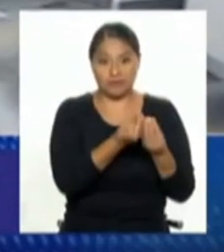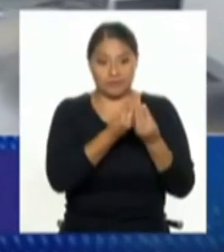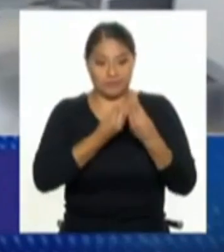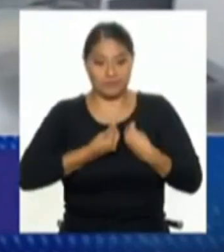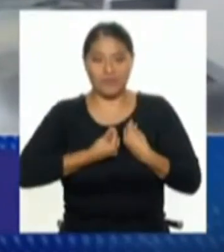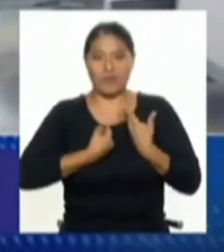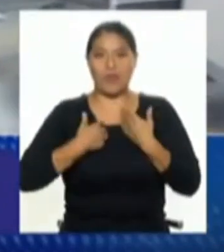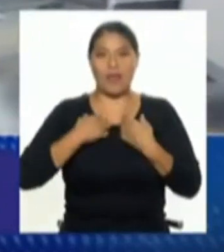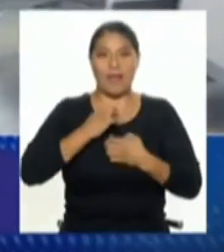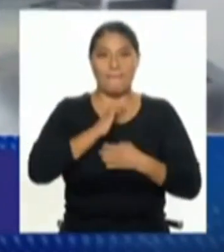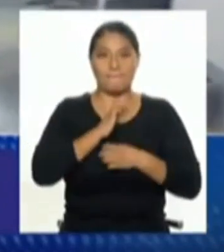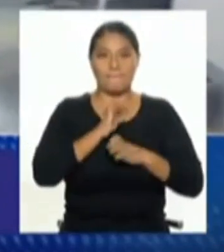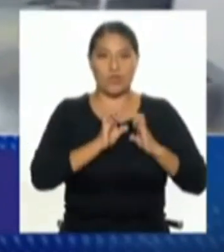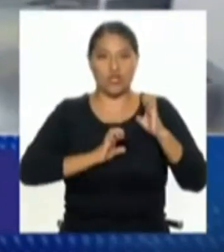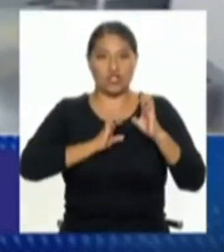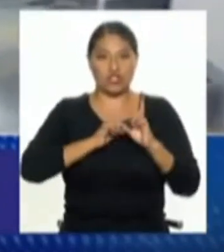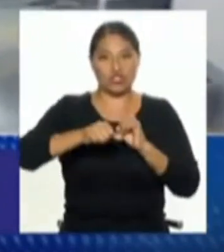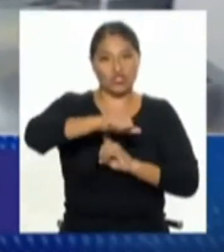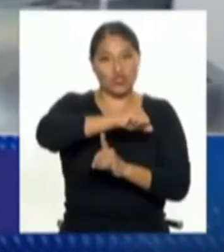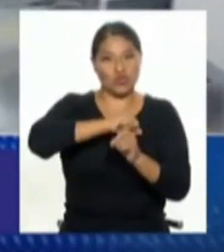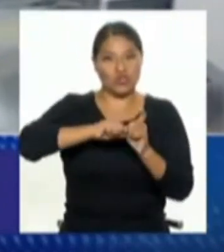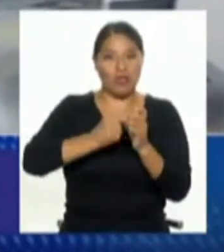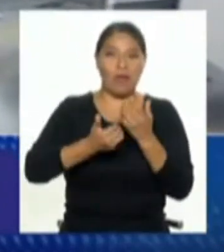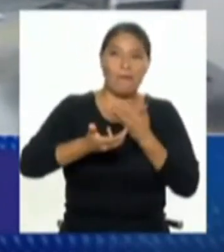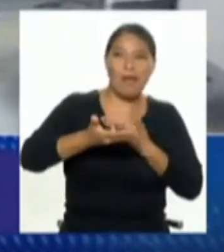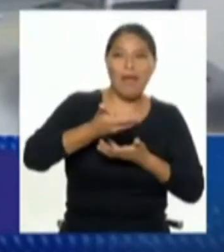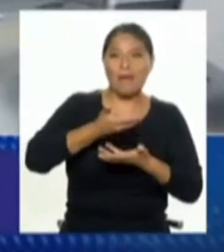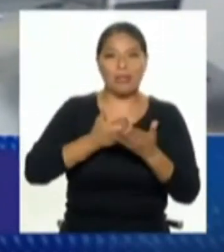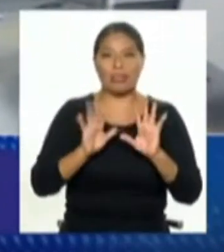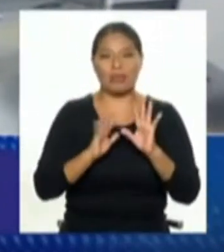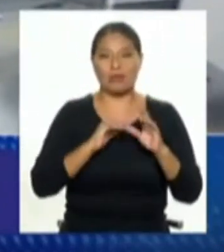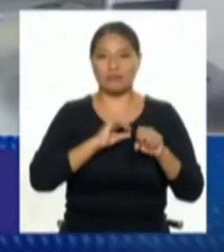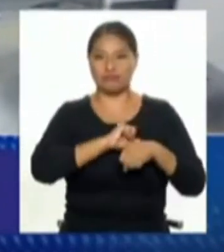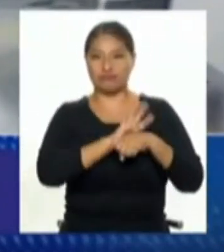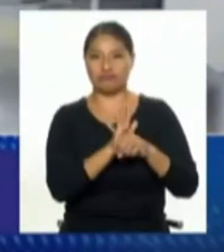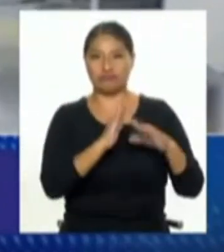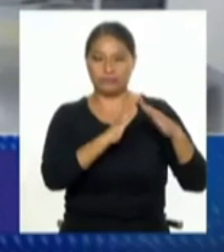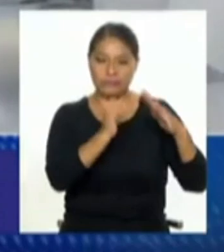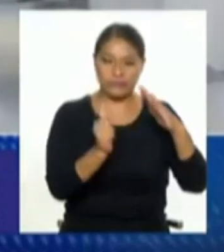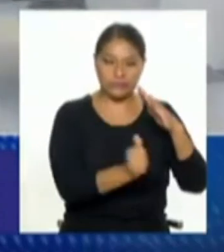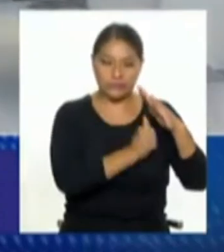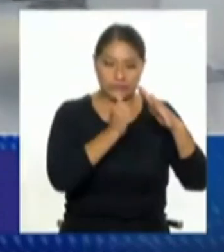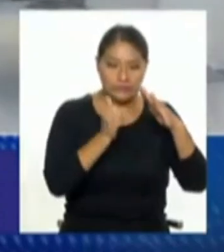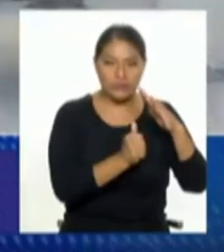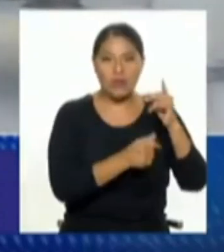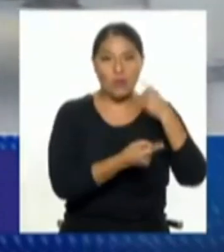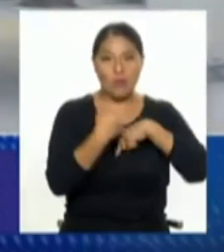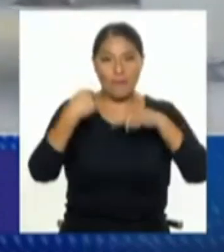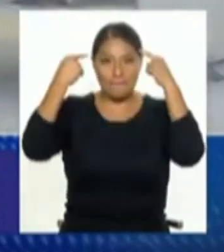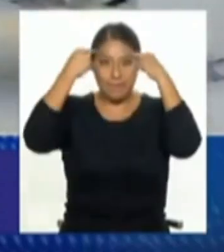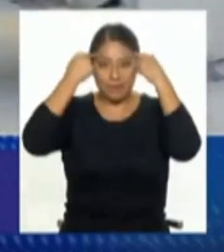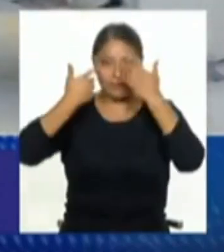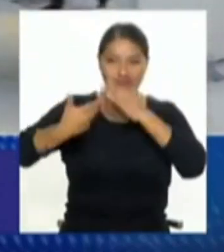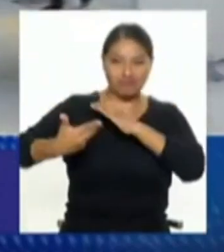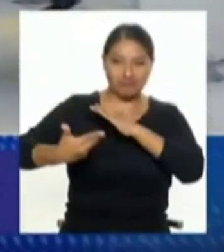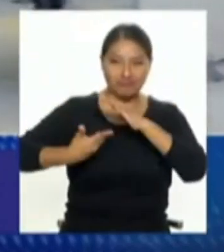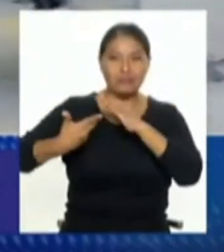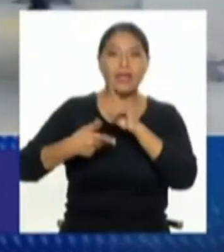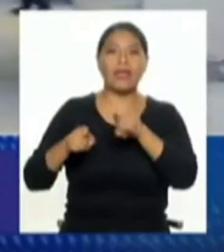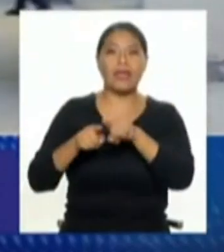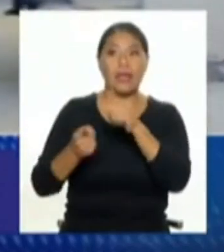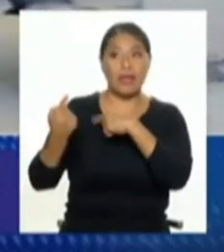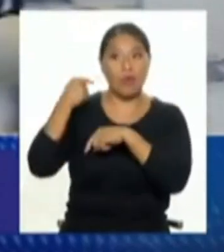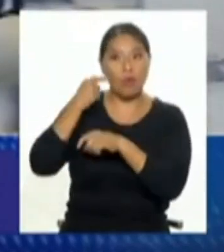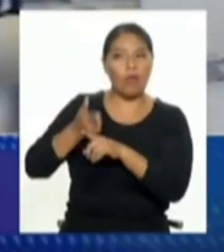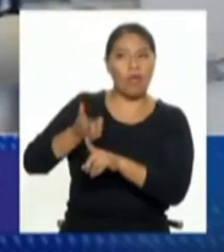que nos dan la capacidad de negociar, gestionar el conflicto, poner límites y manejar una discusión